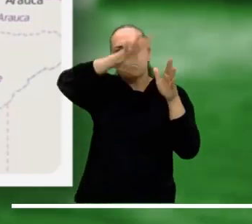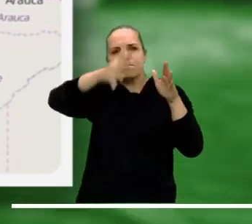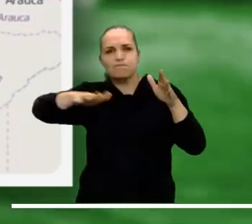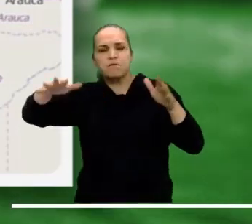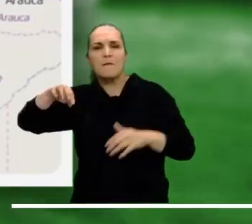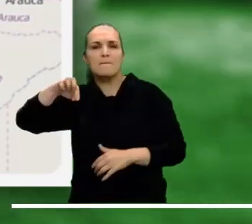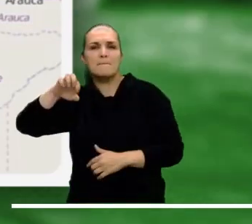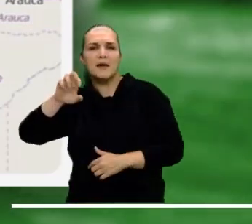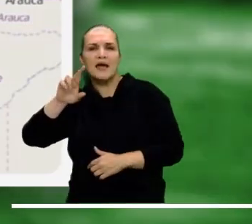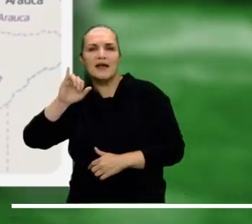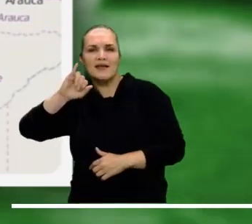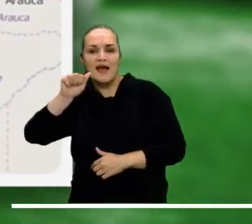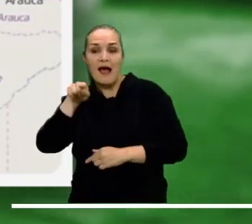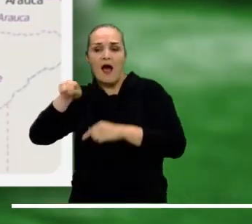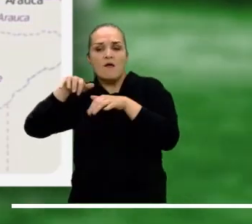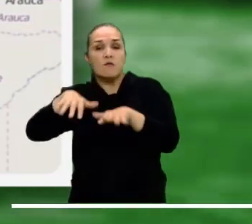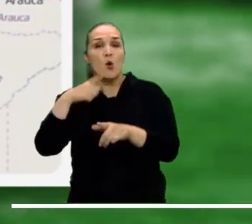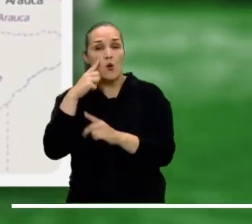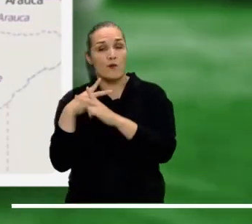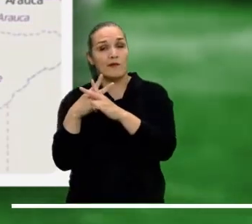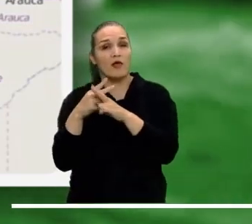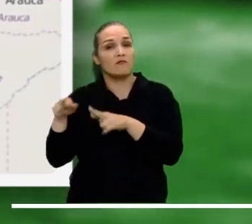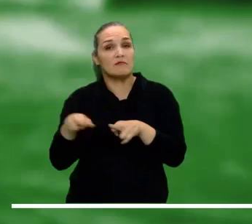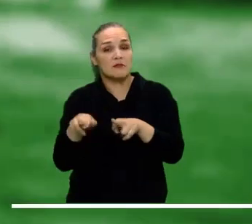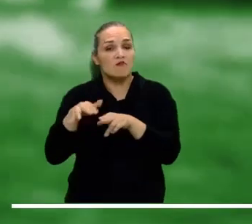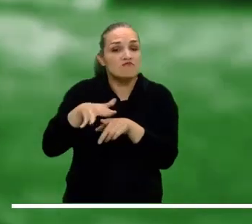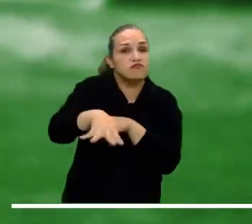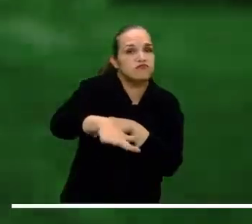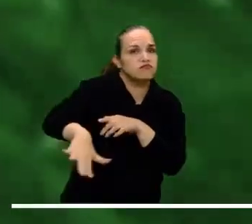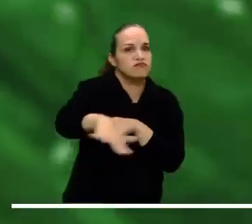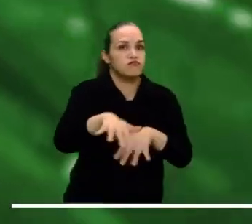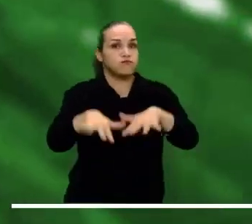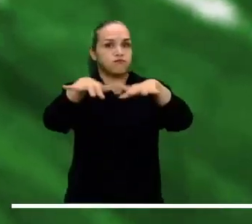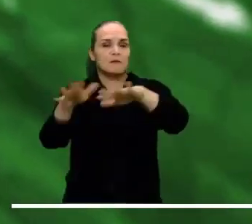Maracas y Tucuy, ubicados en la serranía del Perijá.